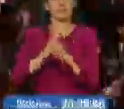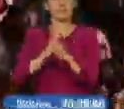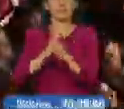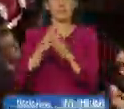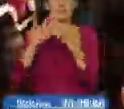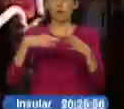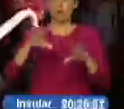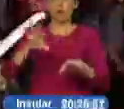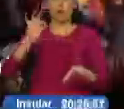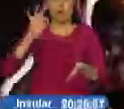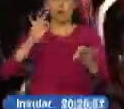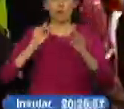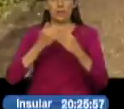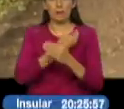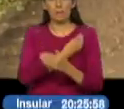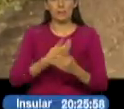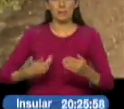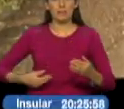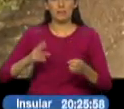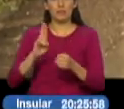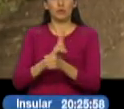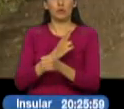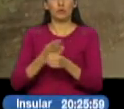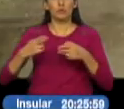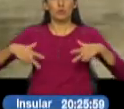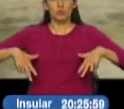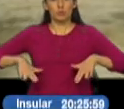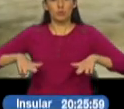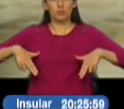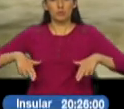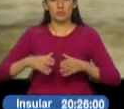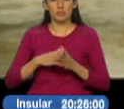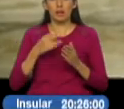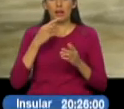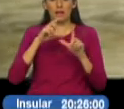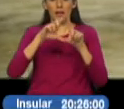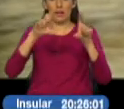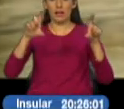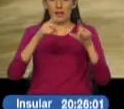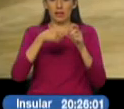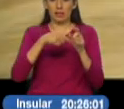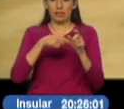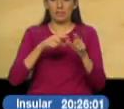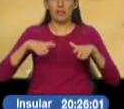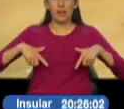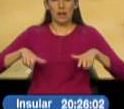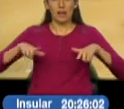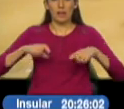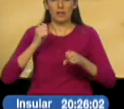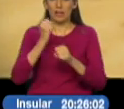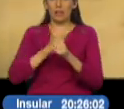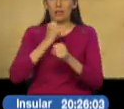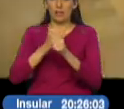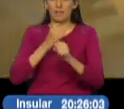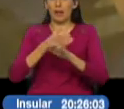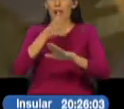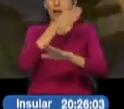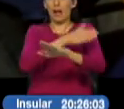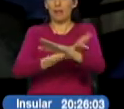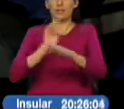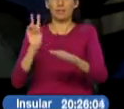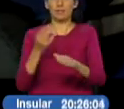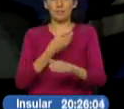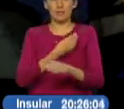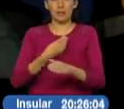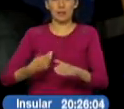usa una silla de ruedas. En el texto su autor destaca el trabajo que Lenín Moreno encabezó desde la vicepresidencia de la